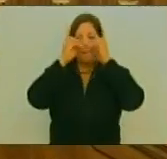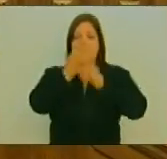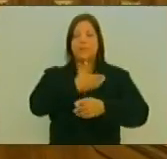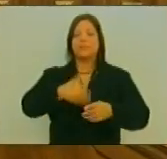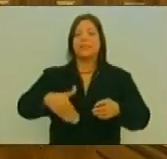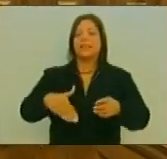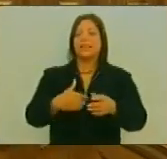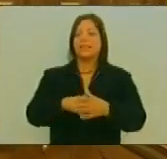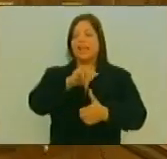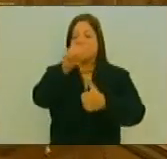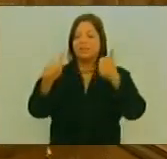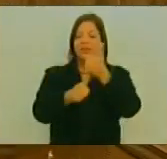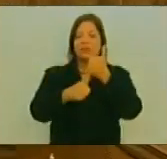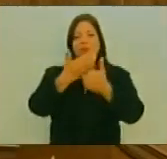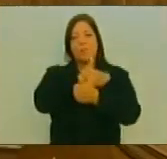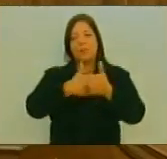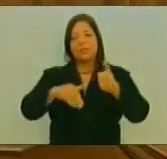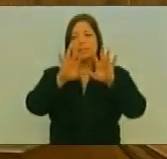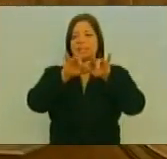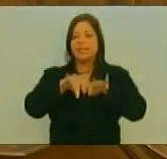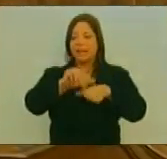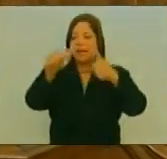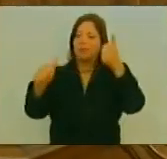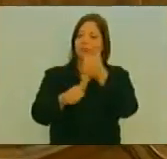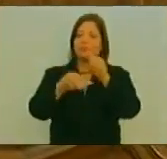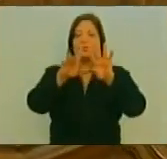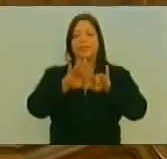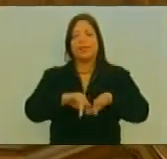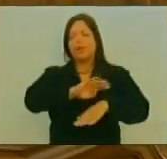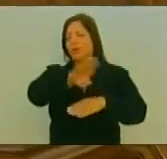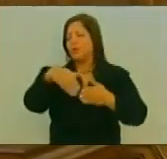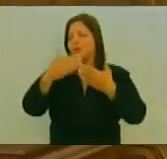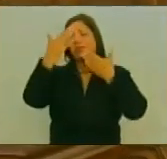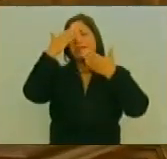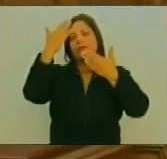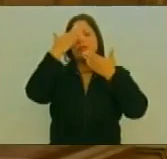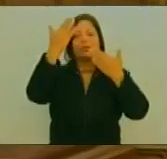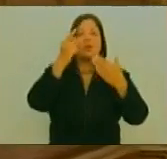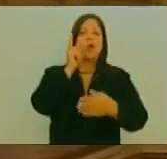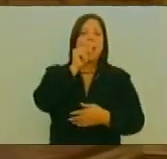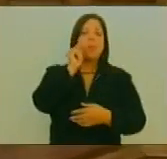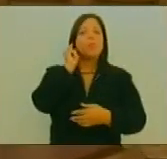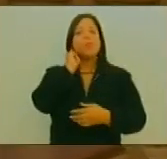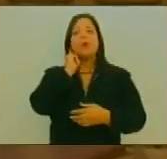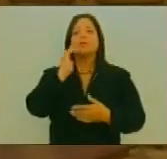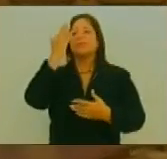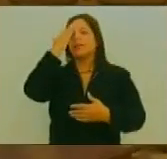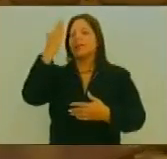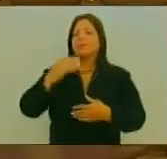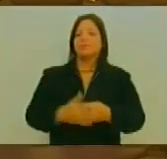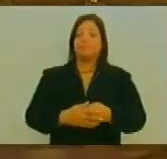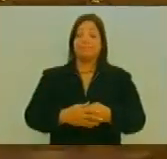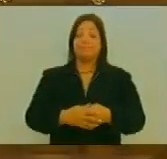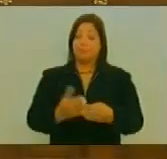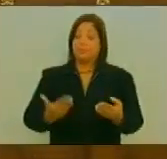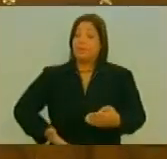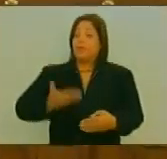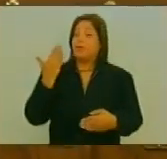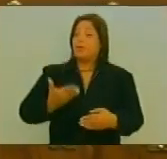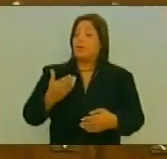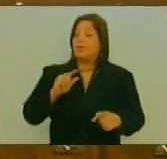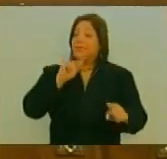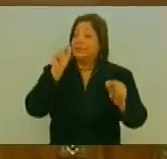Vicepresidentes Secretarios Subsecretaria A Todos Y Todas Muy Pertinente